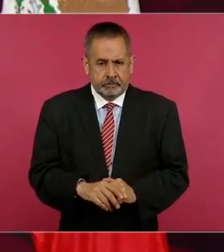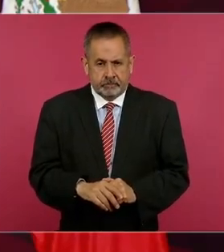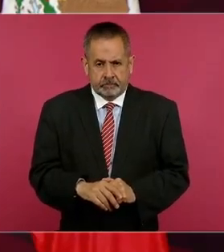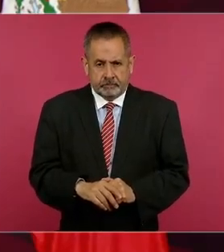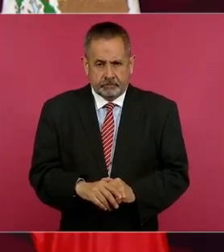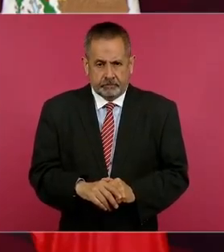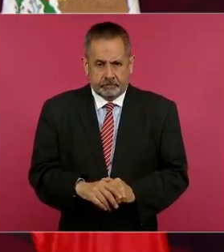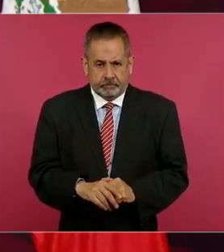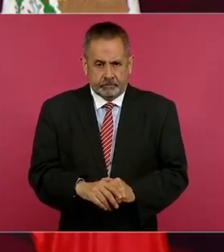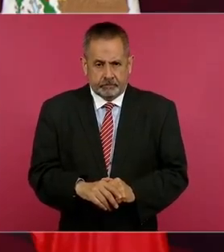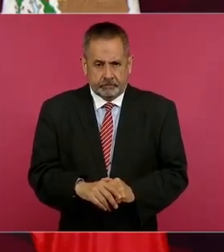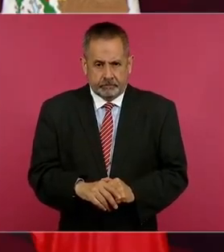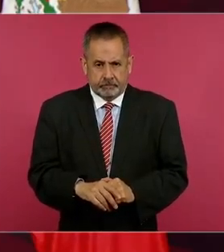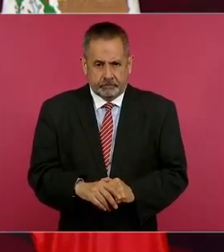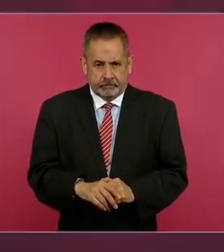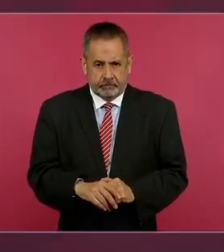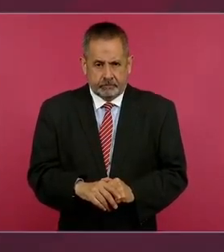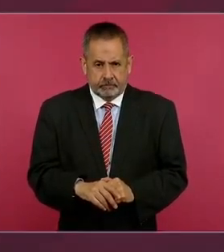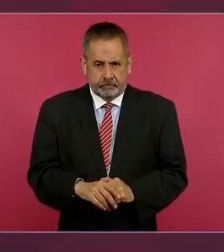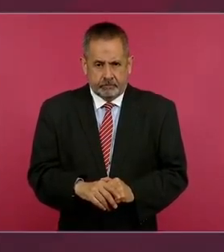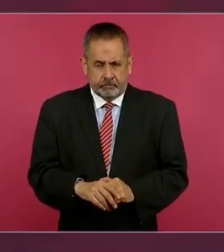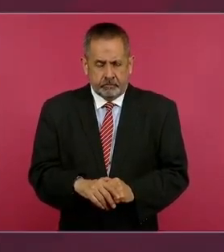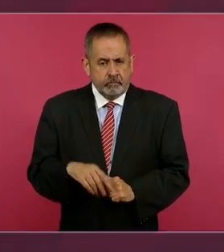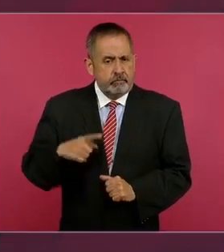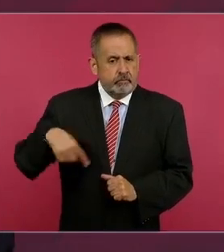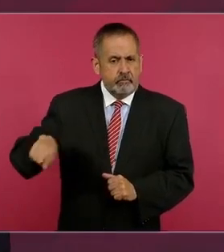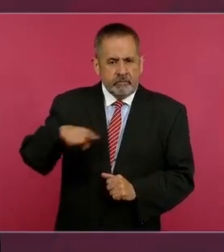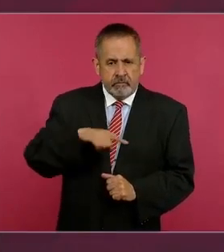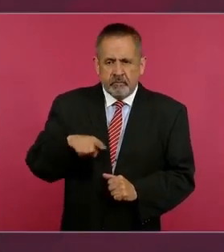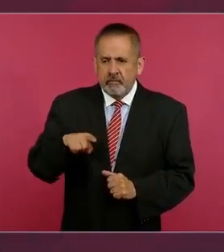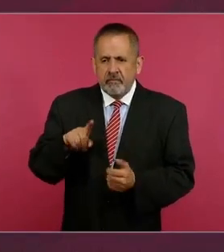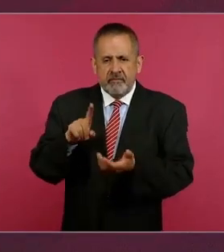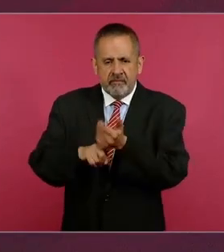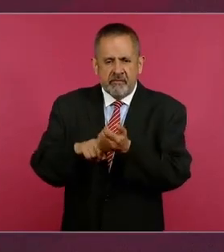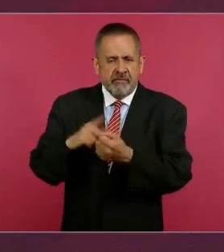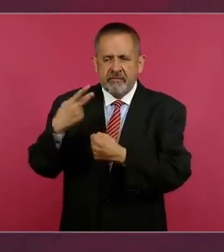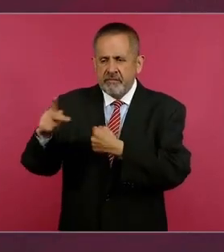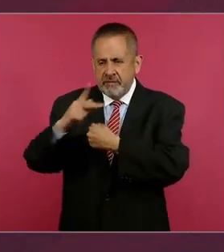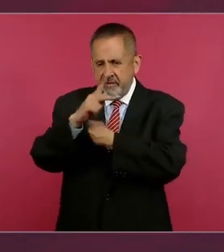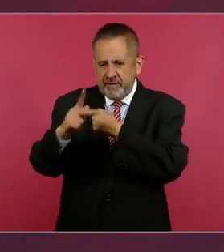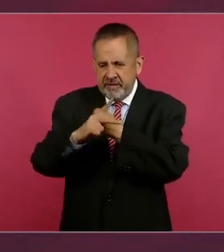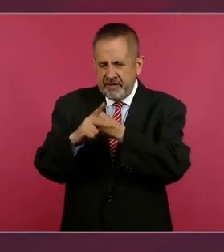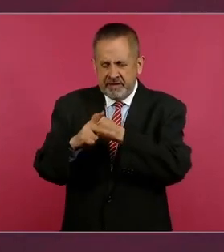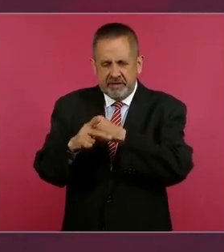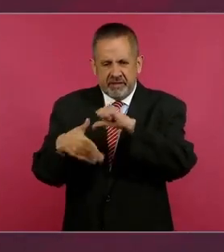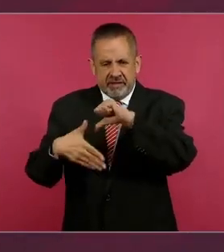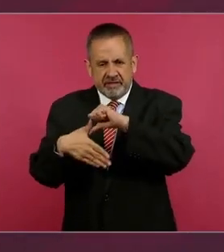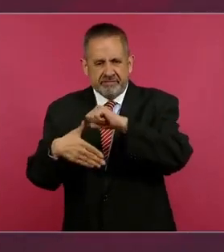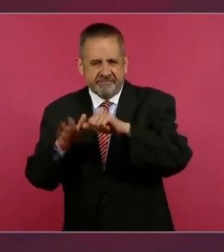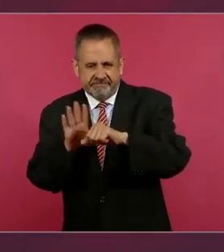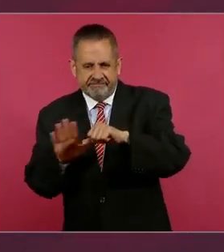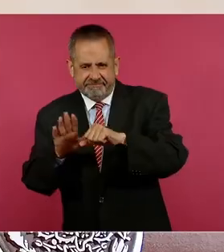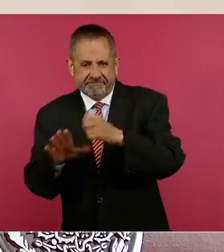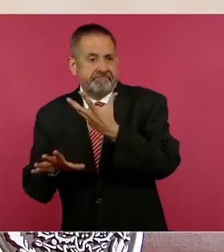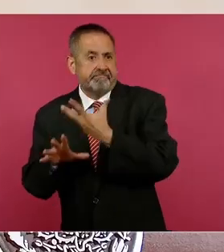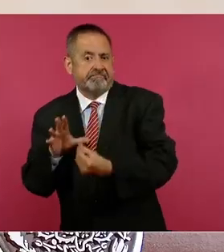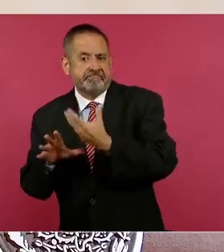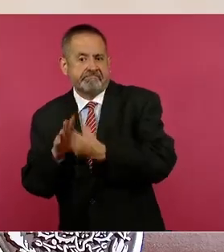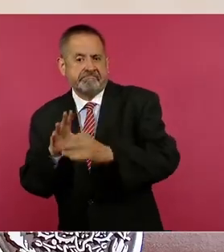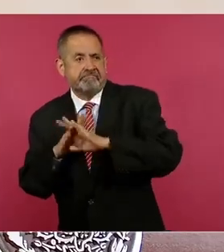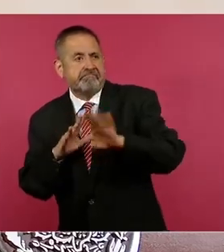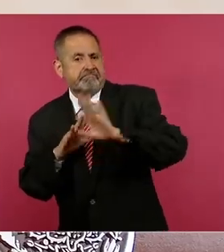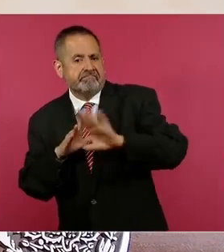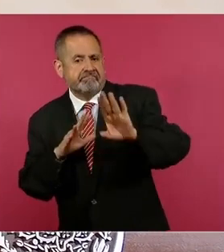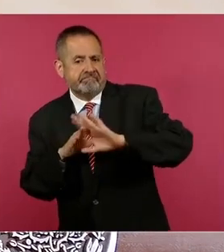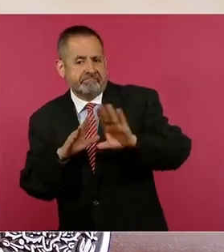esta situación de que sus pobladores están